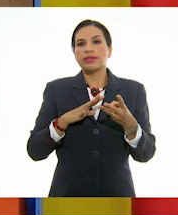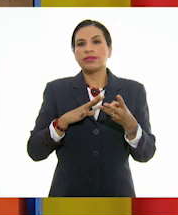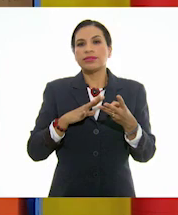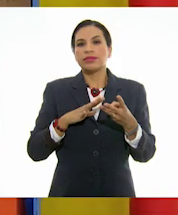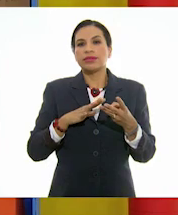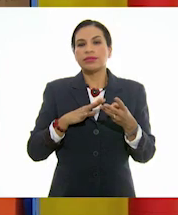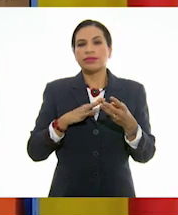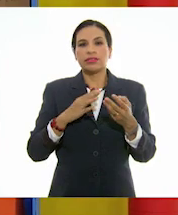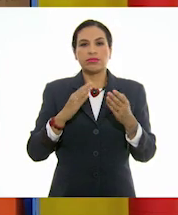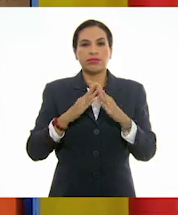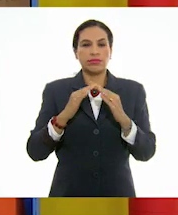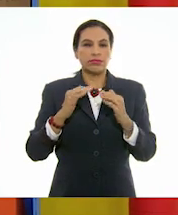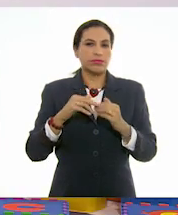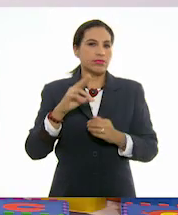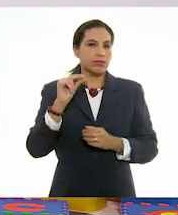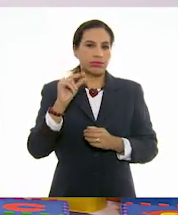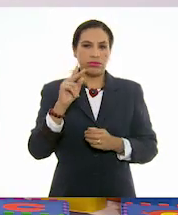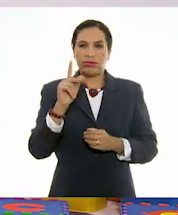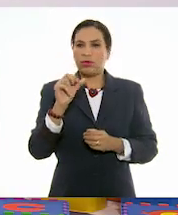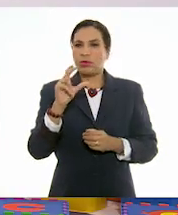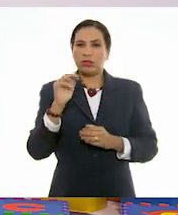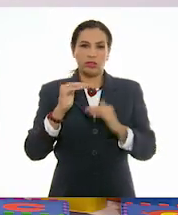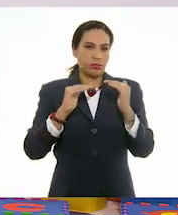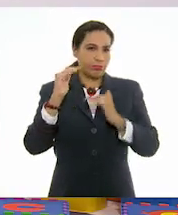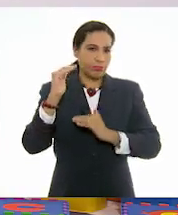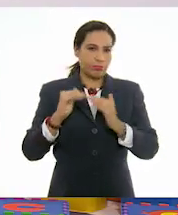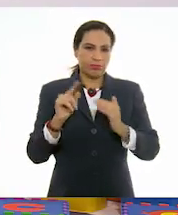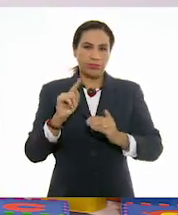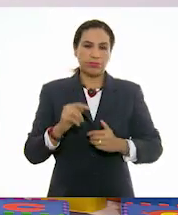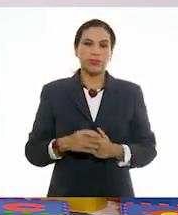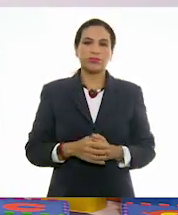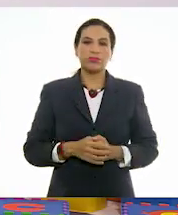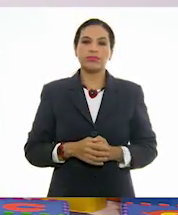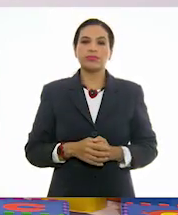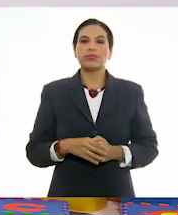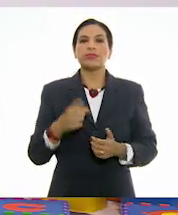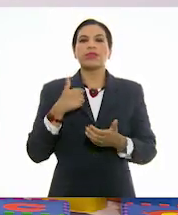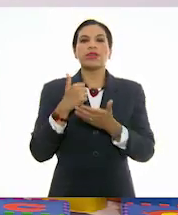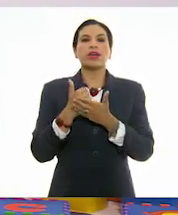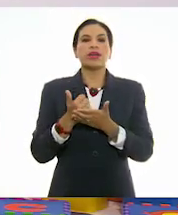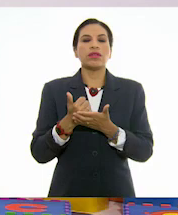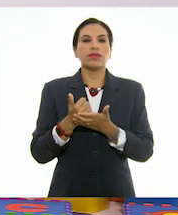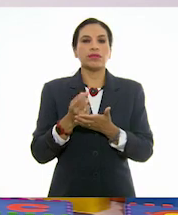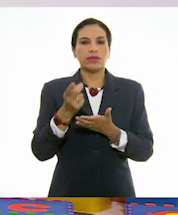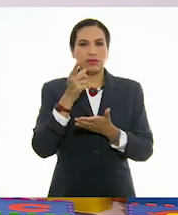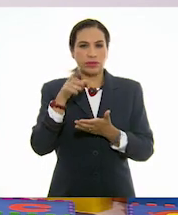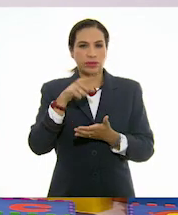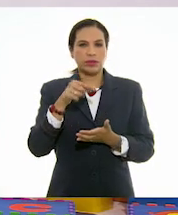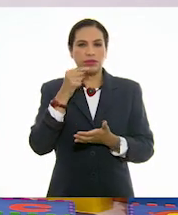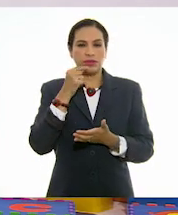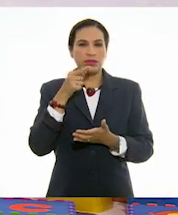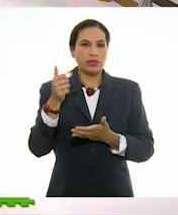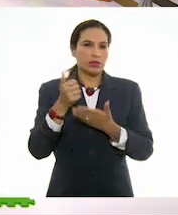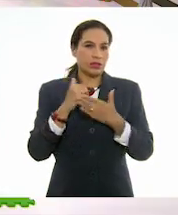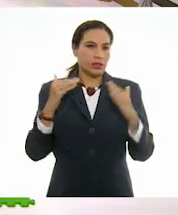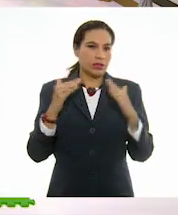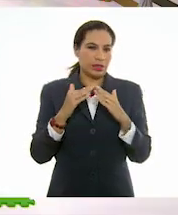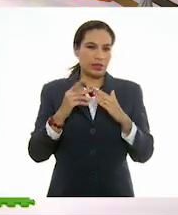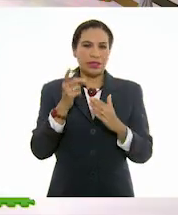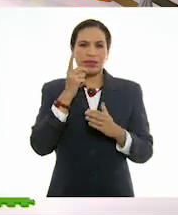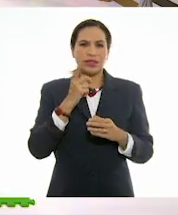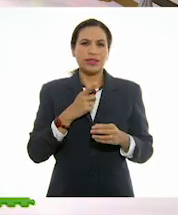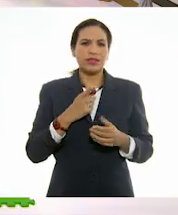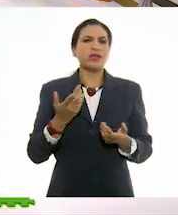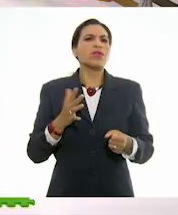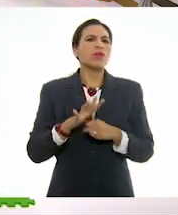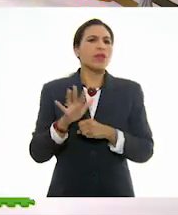proporción? No. No, fallé. Bueno, te voy a ayudar. ¿Pero qué te parece si las niñas y los niños desde allá, desde casa nos dicen